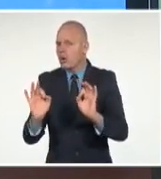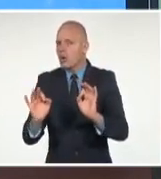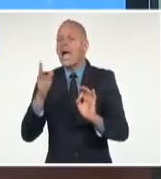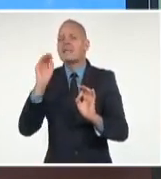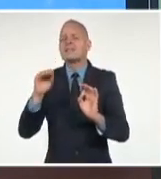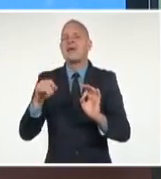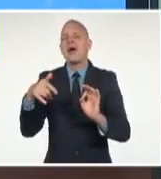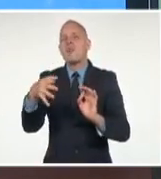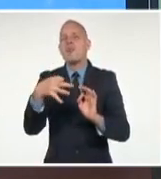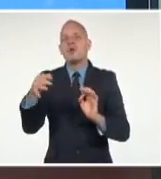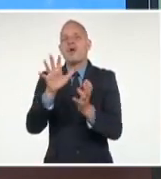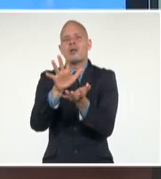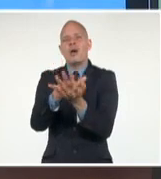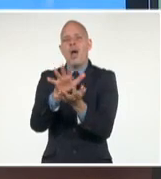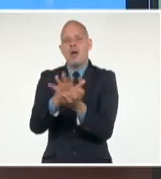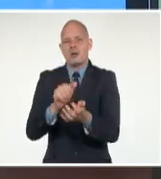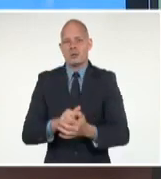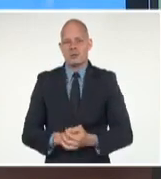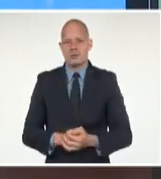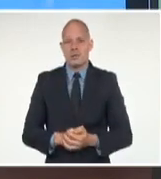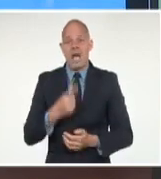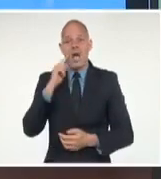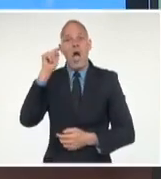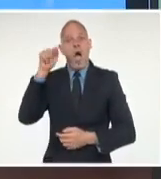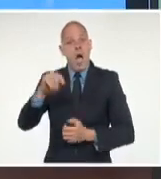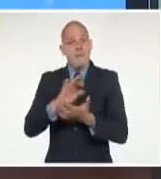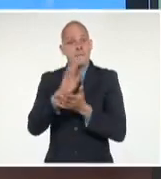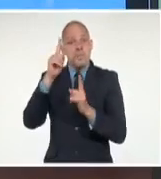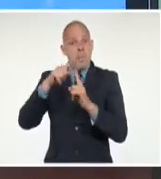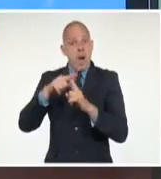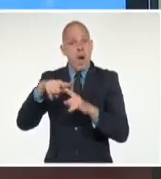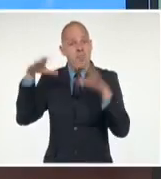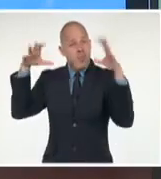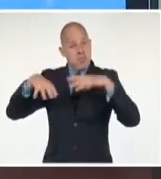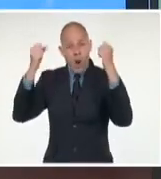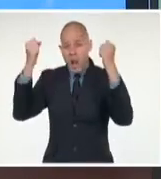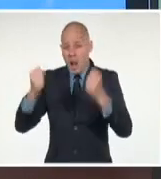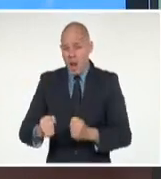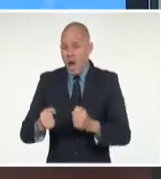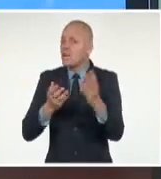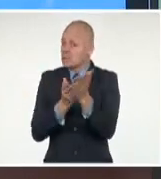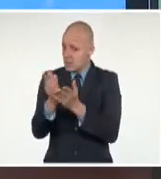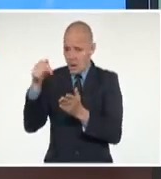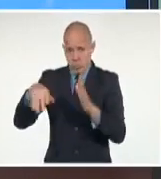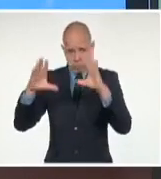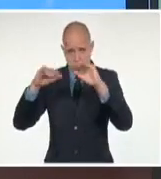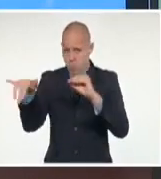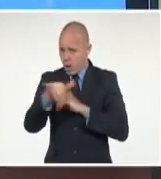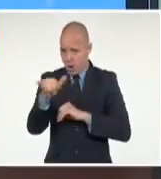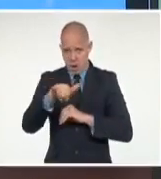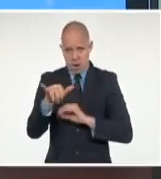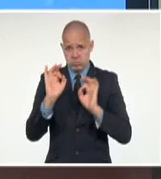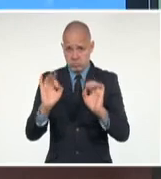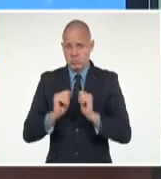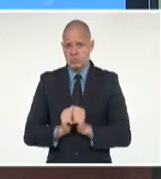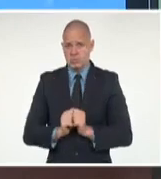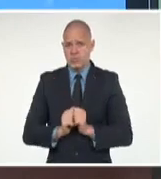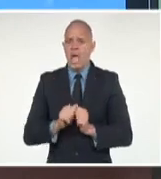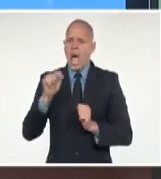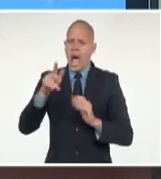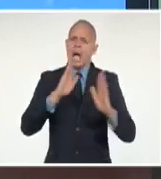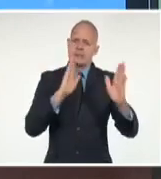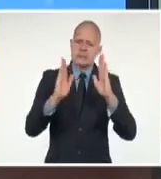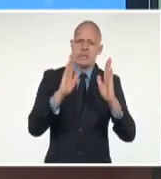O sea que son lluvias fuertes las que está habiendo. Esas lluvias van a continuar esta noche, continuar sobre el centro del país,